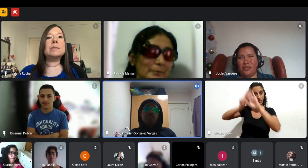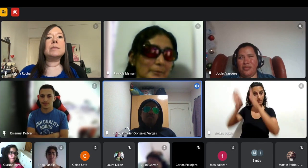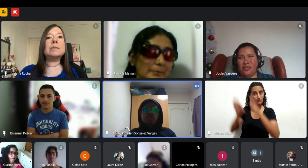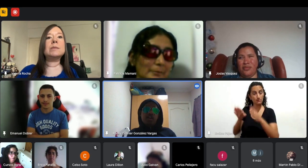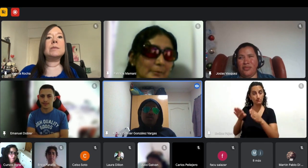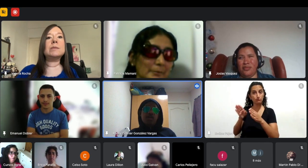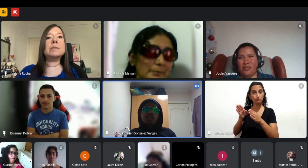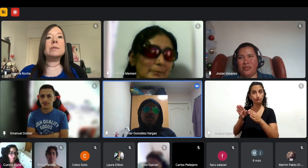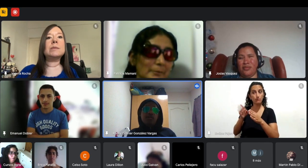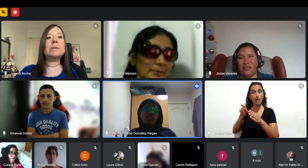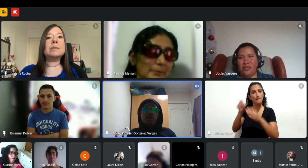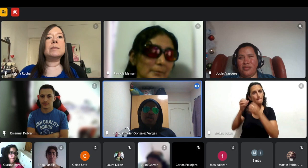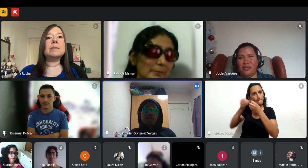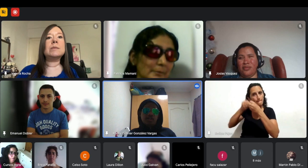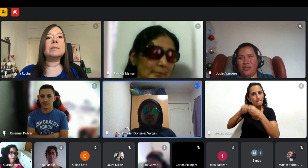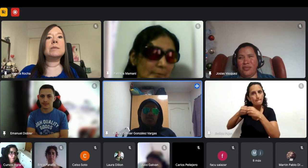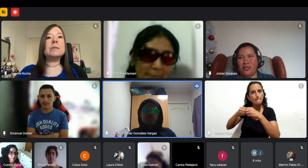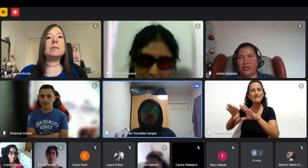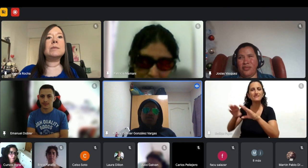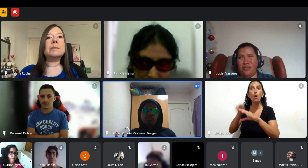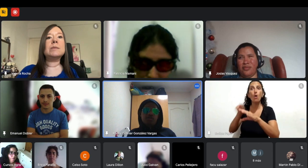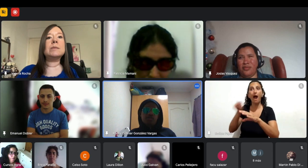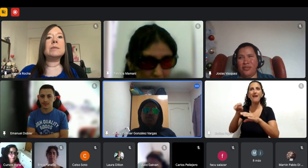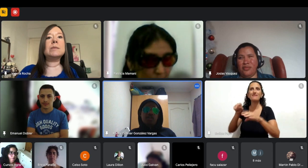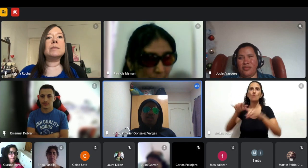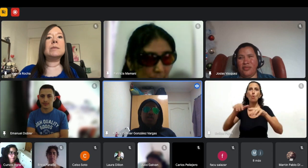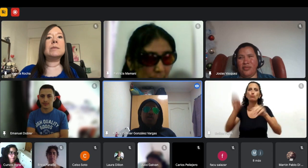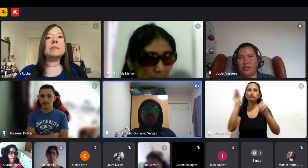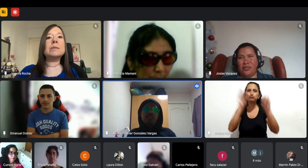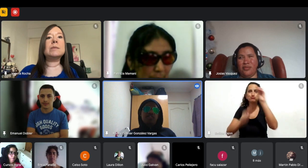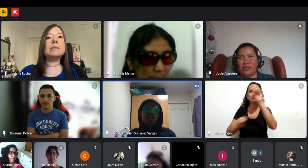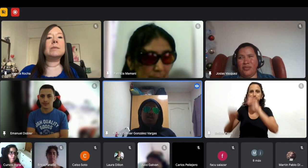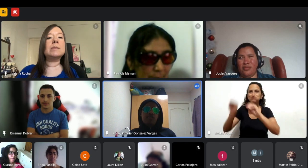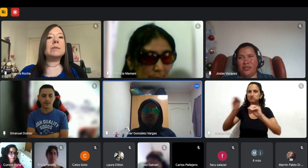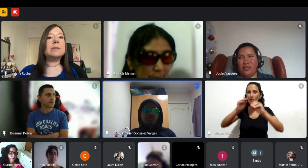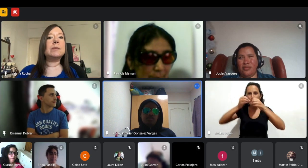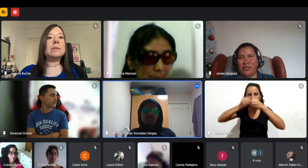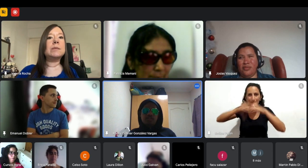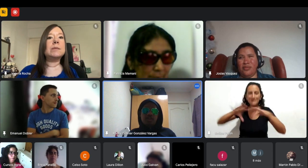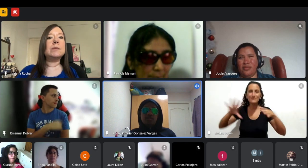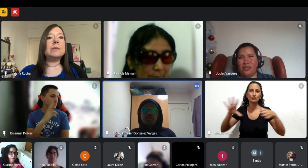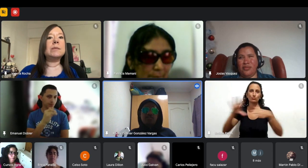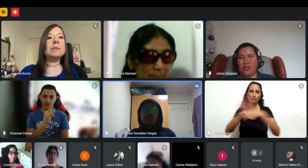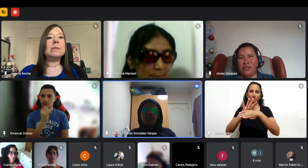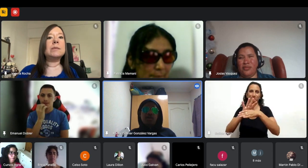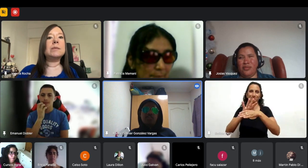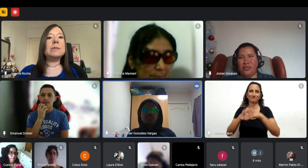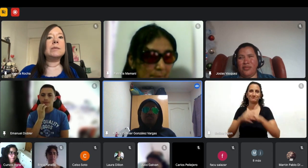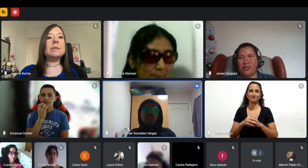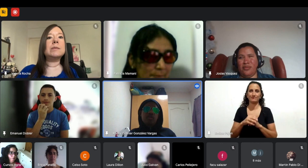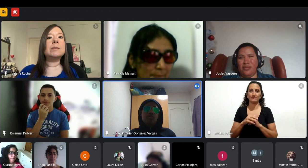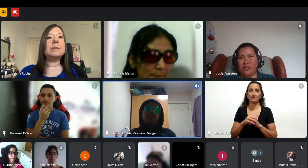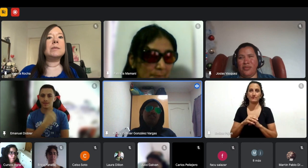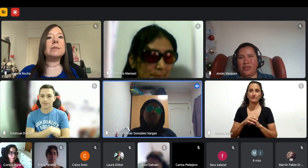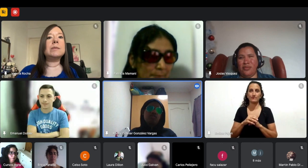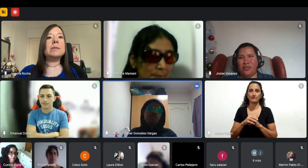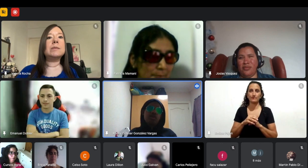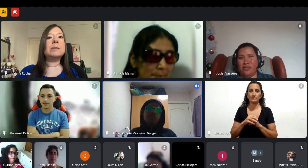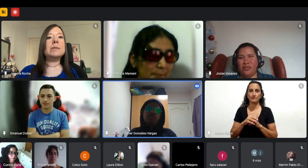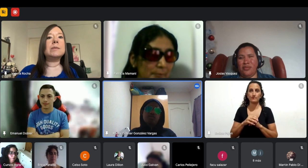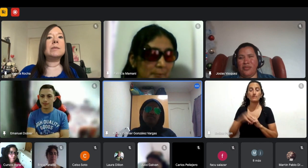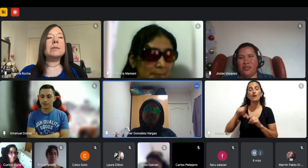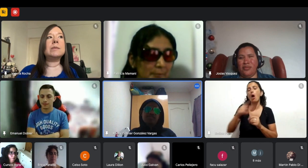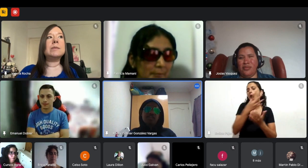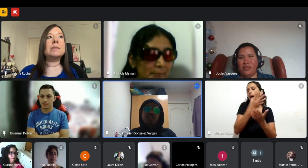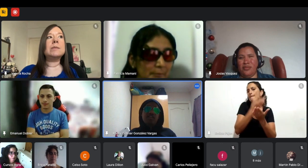comienzo realmente a programar con el lenguaje c-sharp también se más más visual basic en